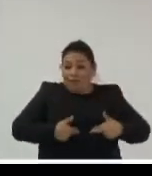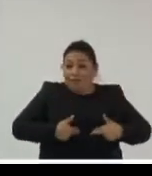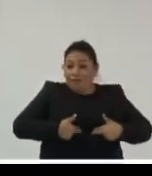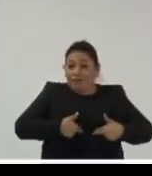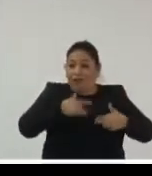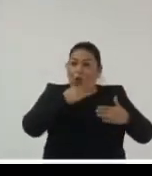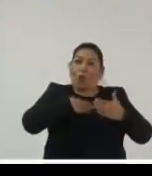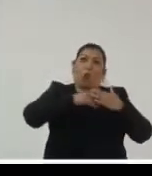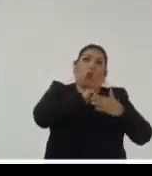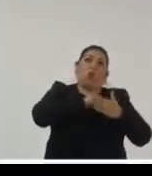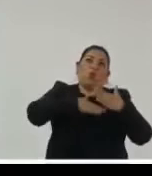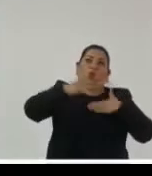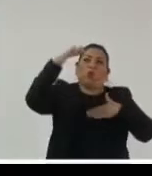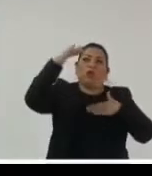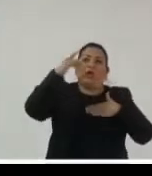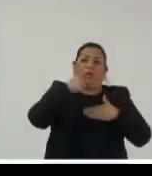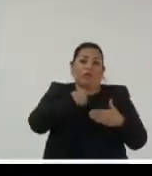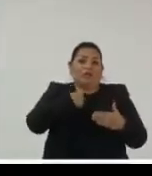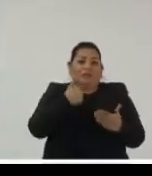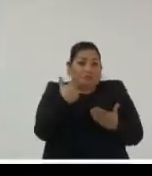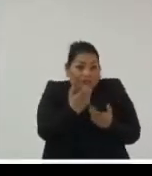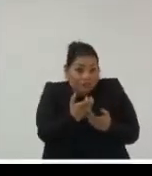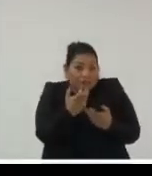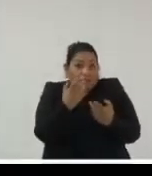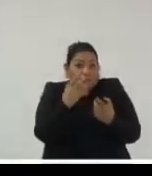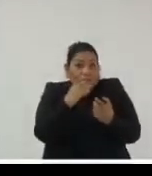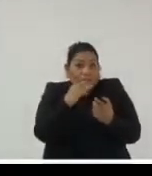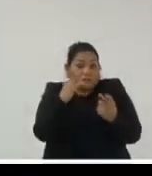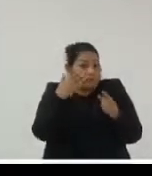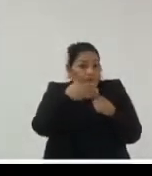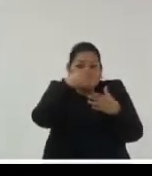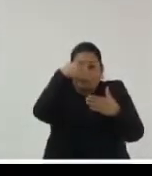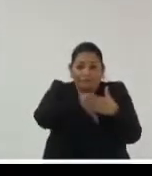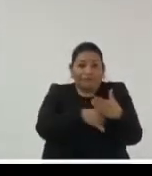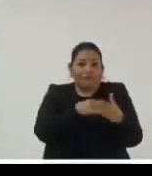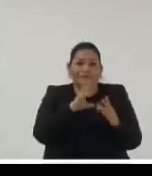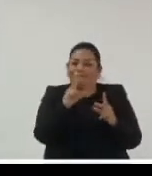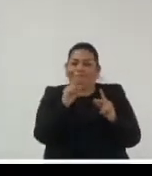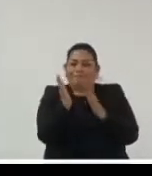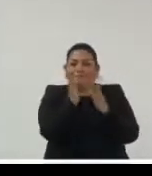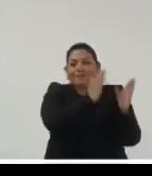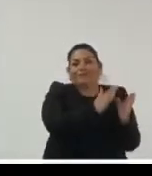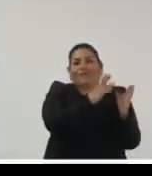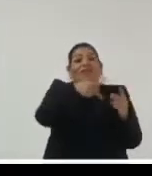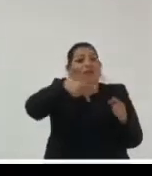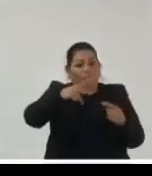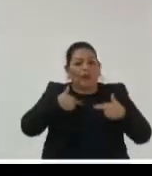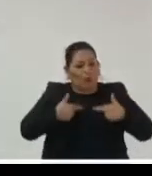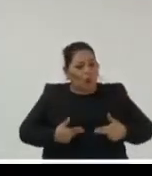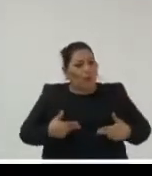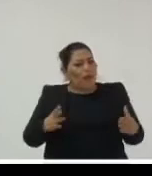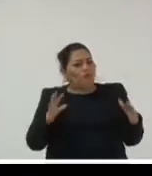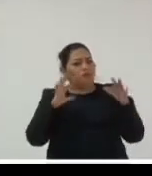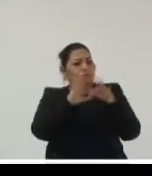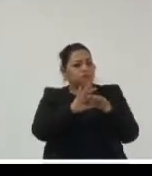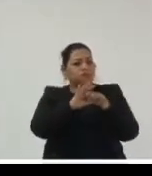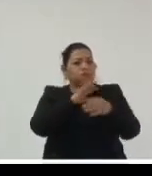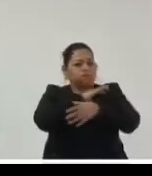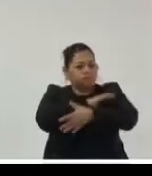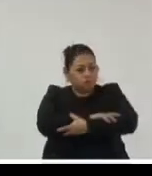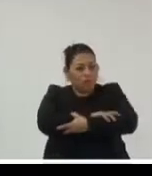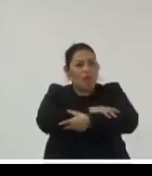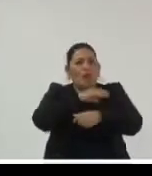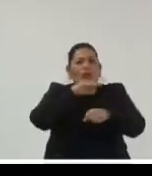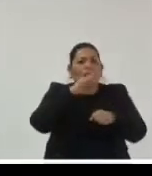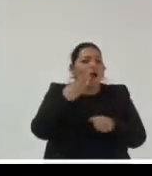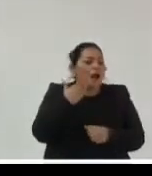dominante en un planeta que eso tiene sus implicaciones pero no vamos a entrar ahí pero la verdad es que lo hemos logrado porque podemos poner